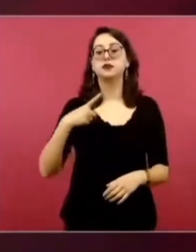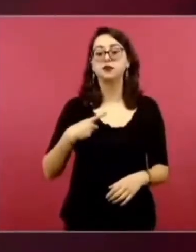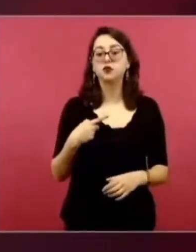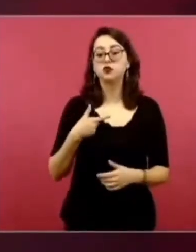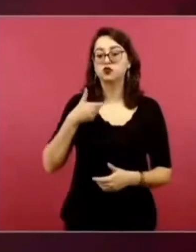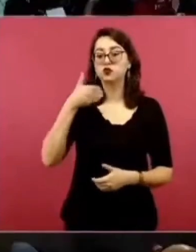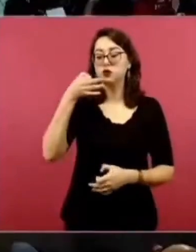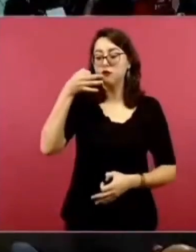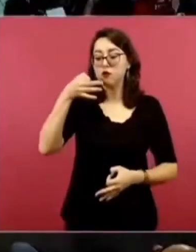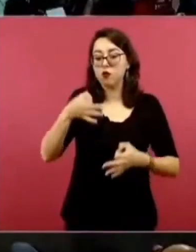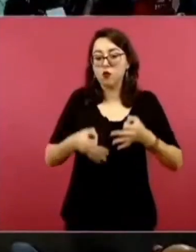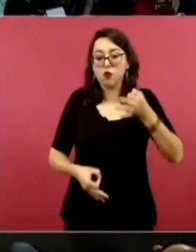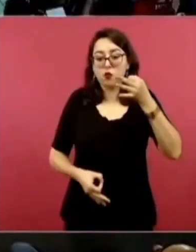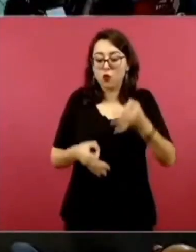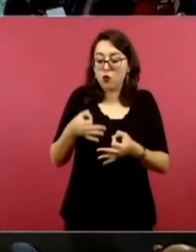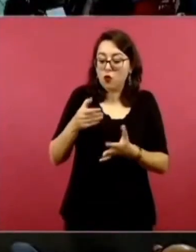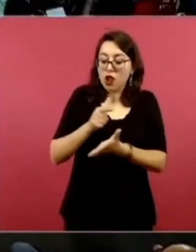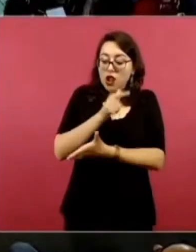procedimiento legal